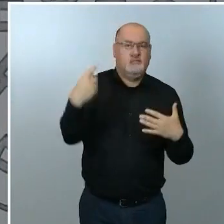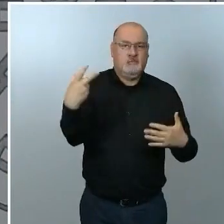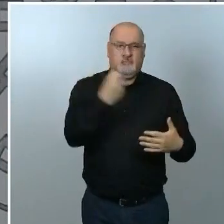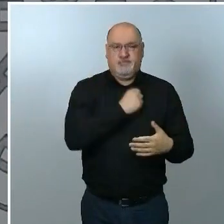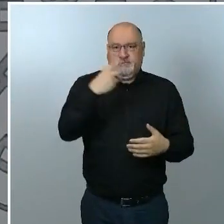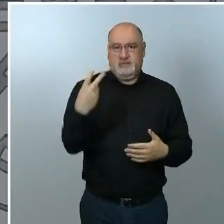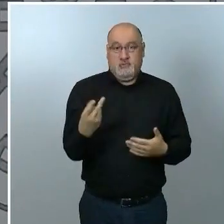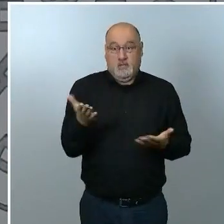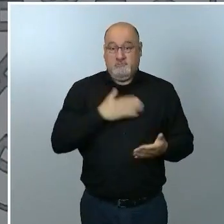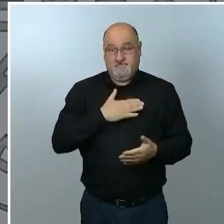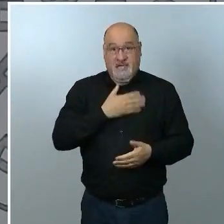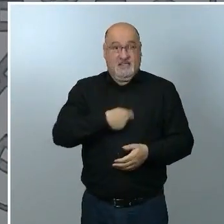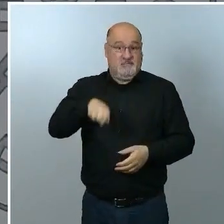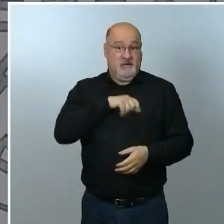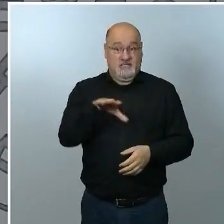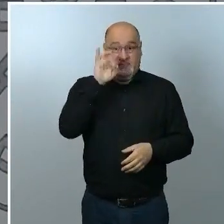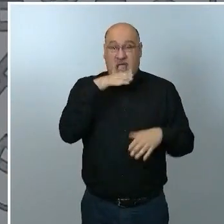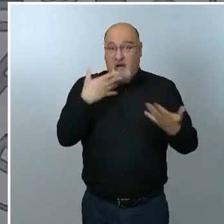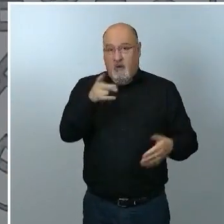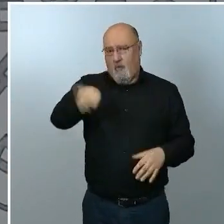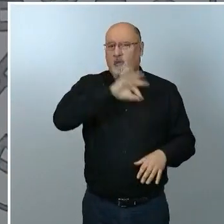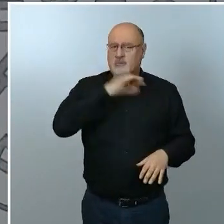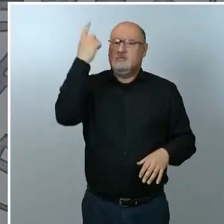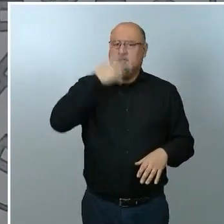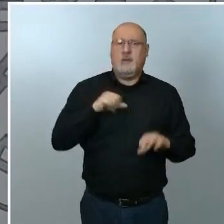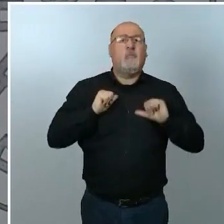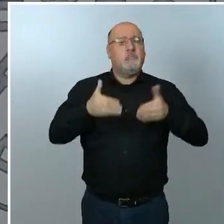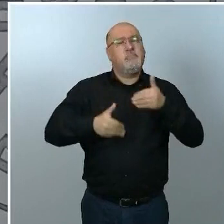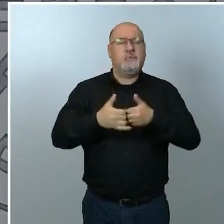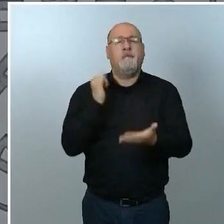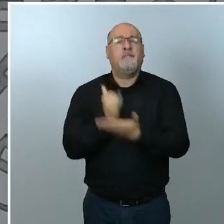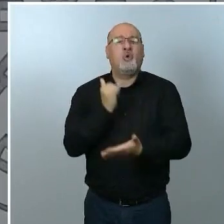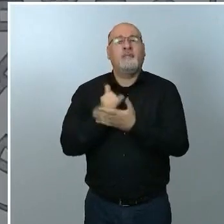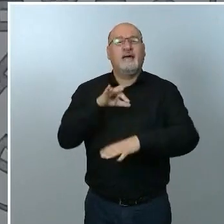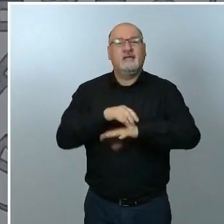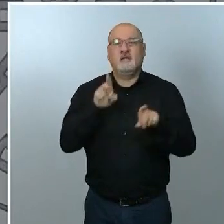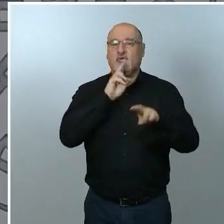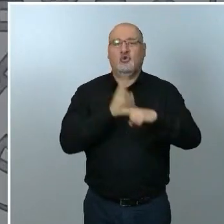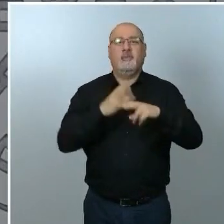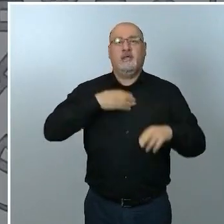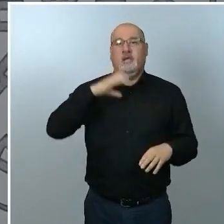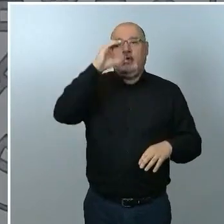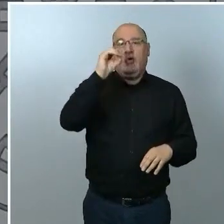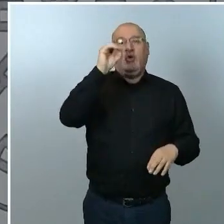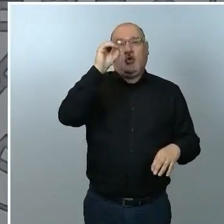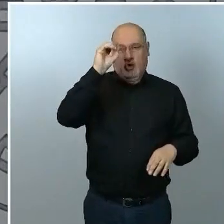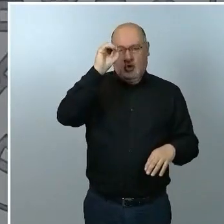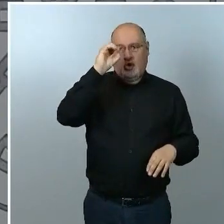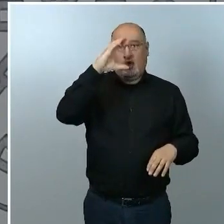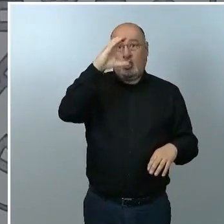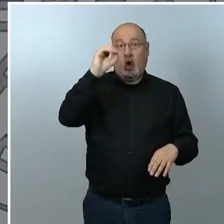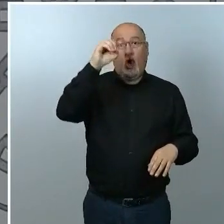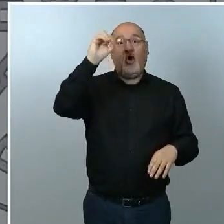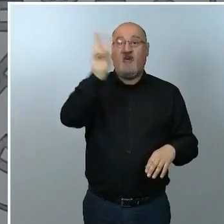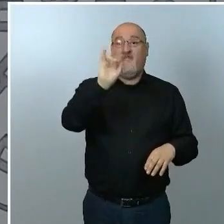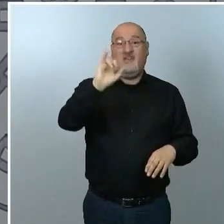En nuestro caso, como saben ustedes, hemos iniciado un ensayo clínico denominado Convivax, en donde les tengo que comentar que entre el día